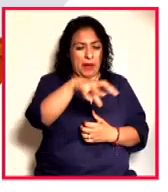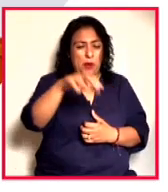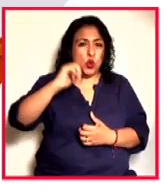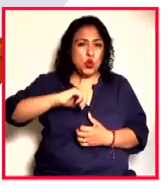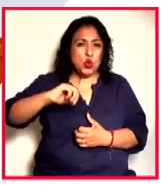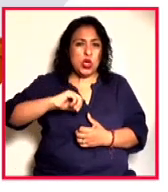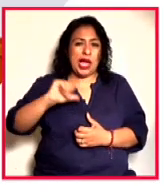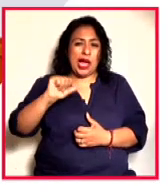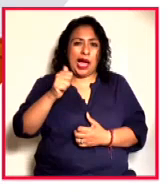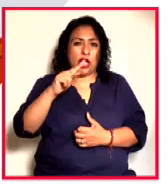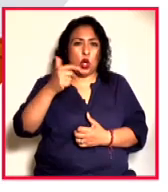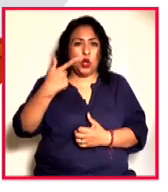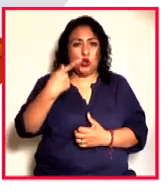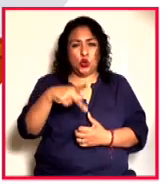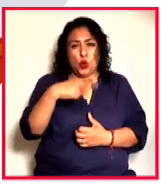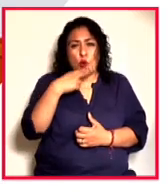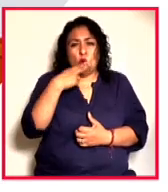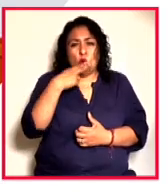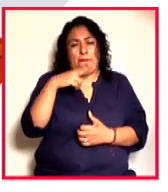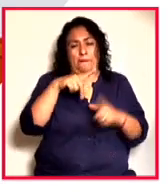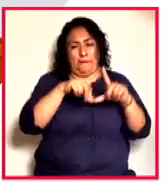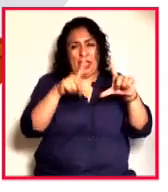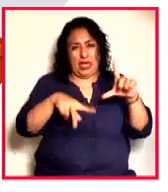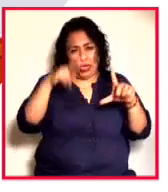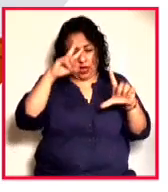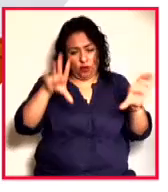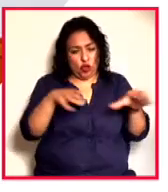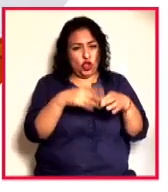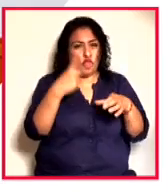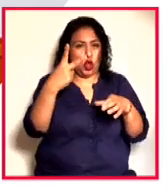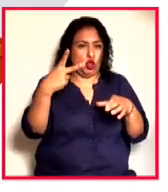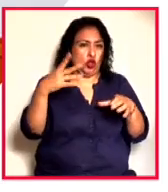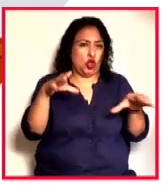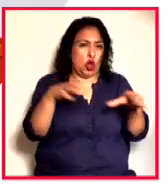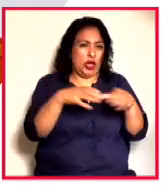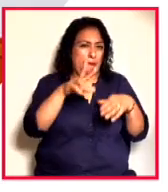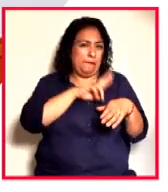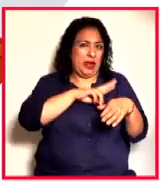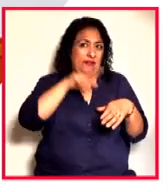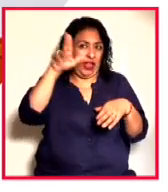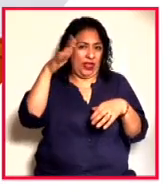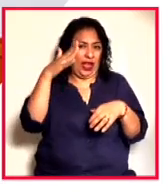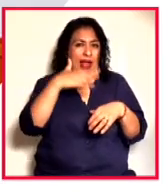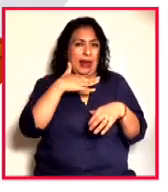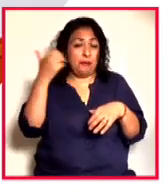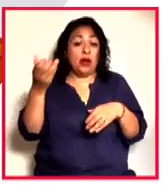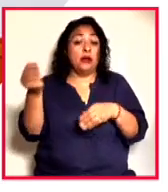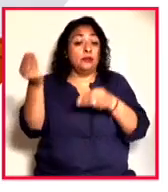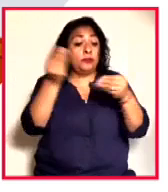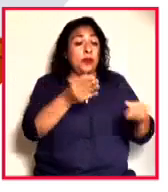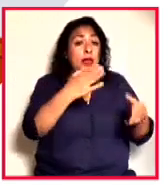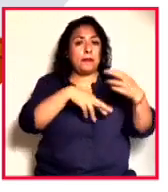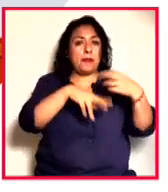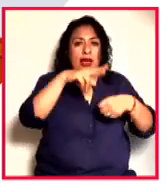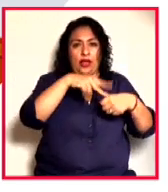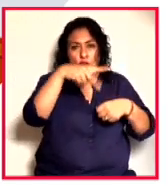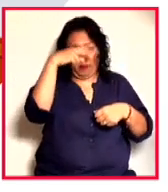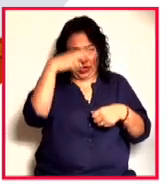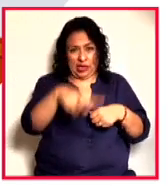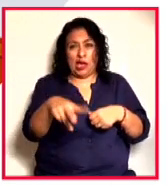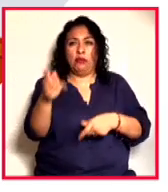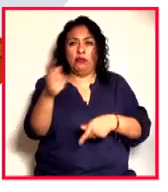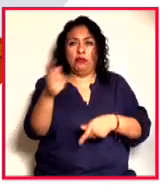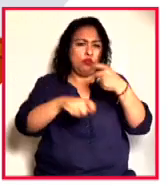cultural mexicano, que formaban parte de dos colecciones privadas en Alemania, fueron devueltas a la embajada mexicana, a través de la figura de devolución